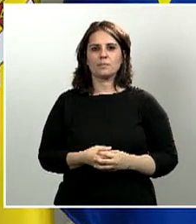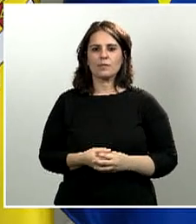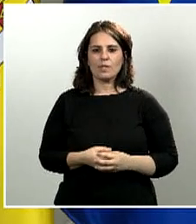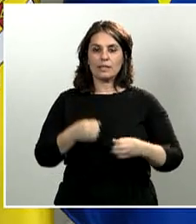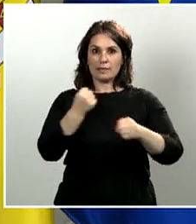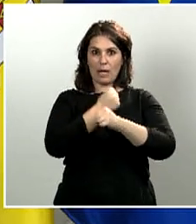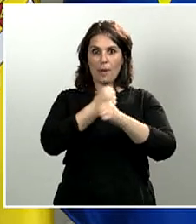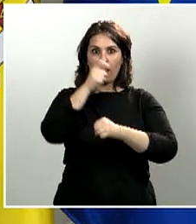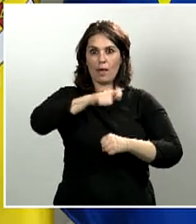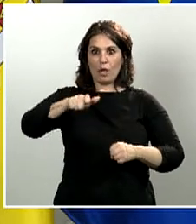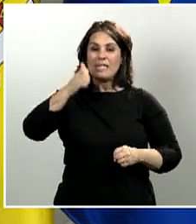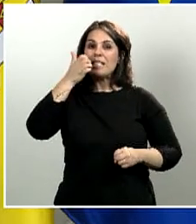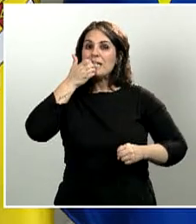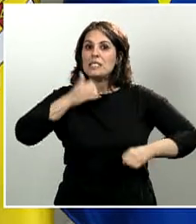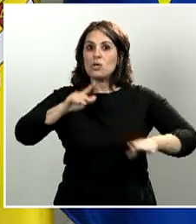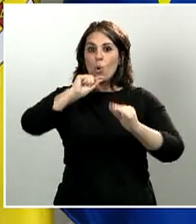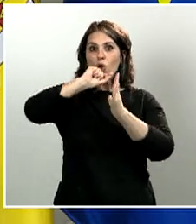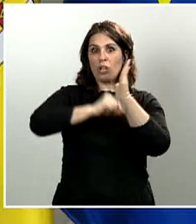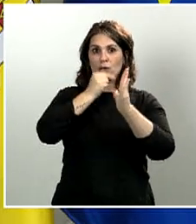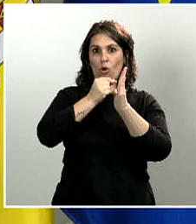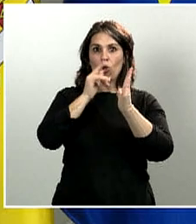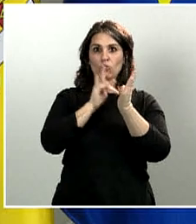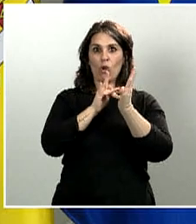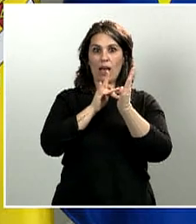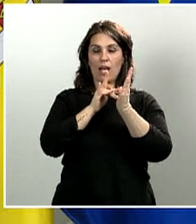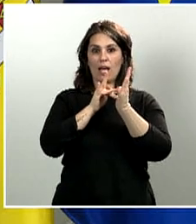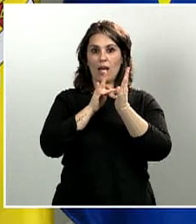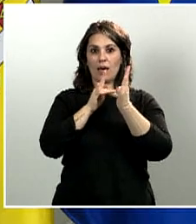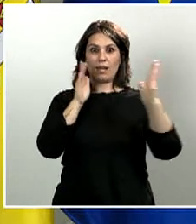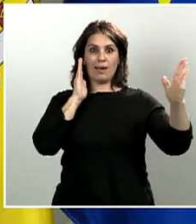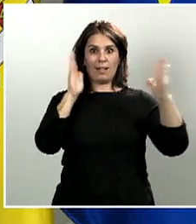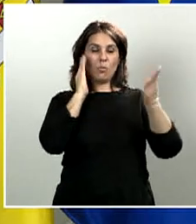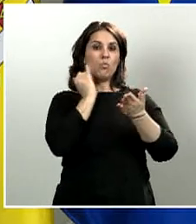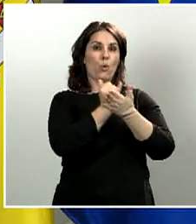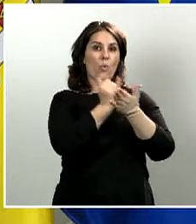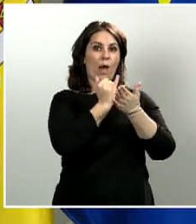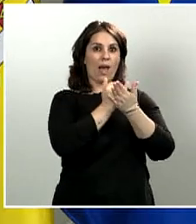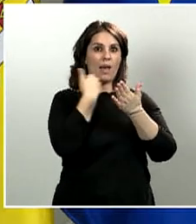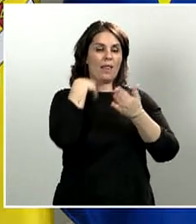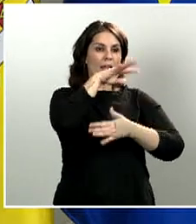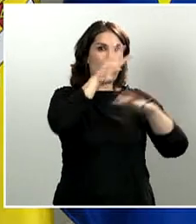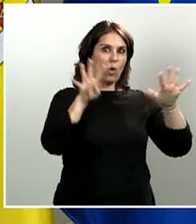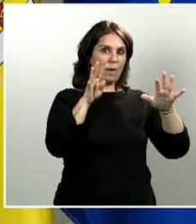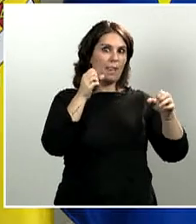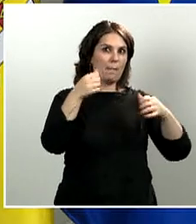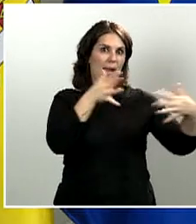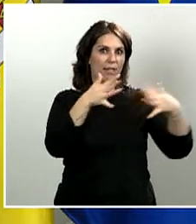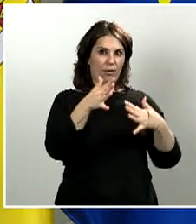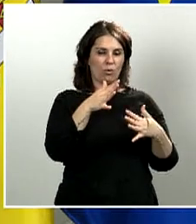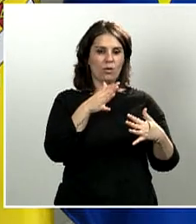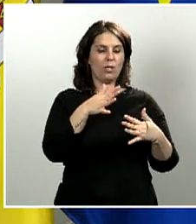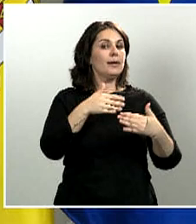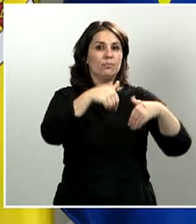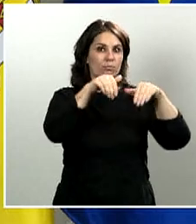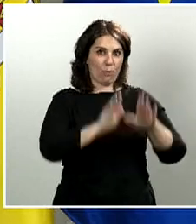hayan sido extinguidos durante el periodo de prueba de un nuevo trabajo desde el 9 de marzo o aquellos que lo hayan extinguido voluntariamente a